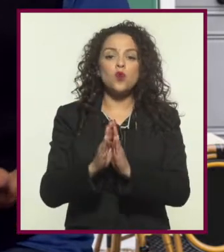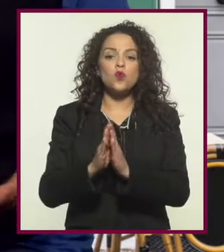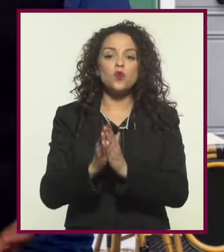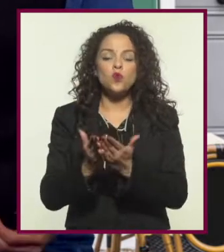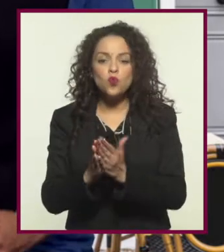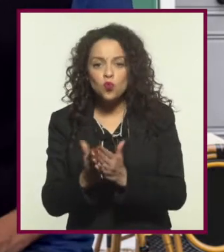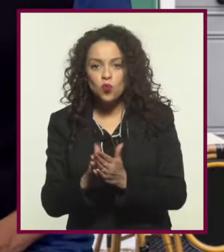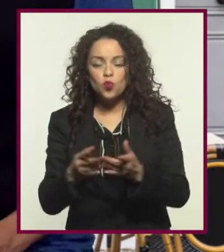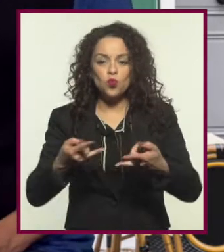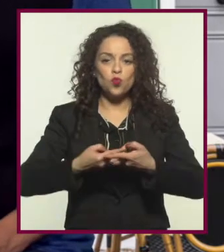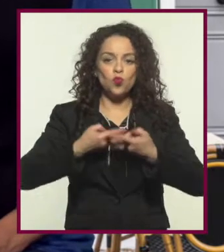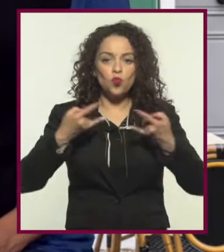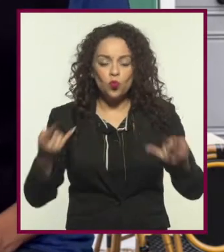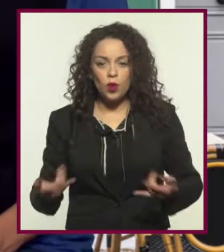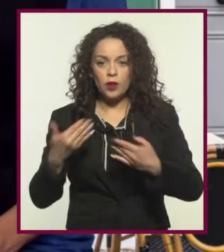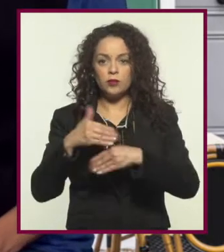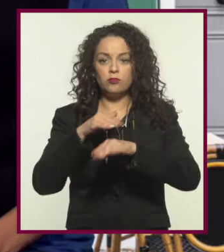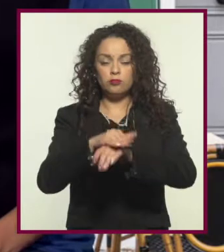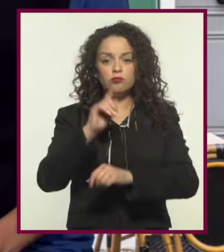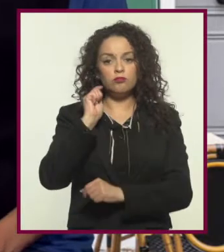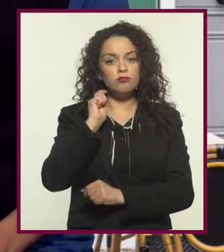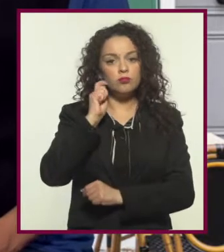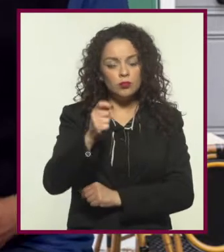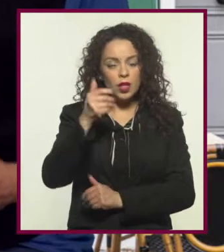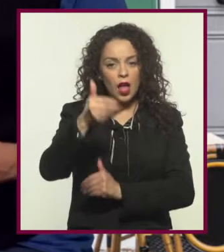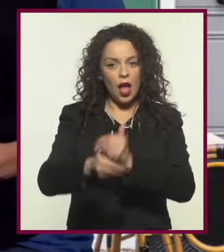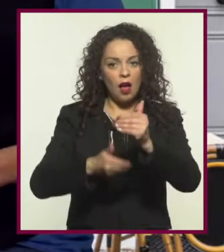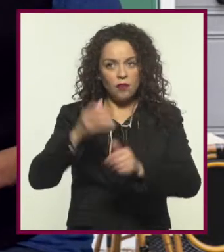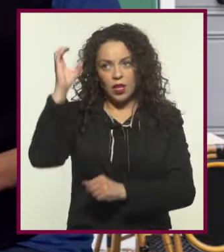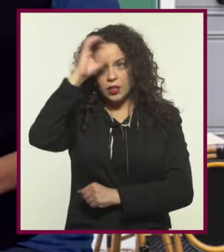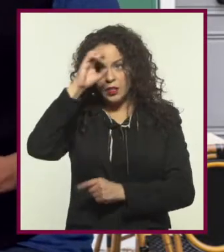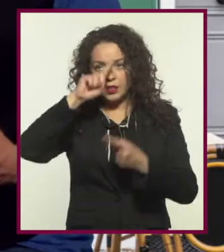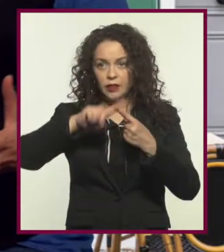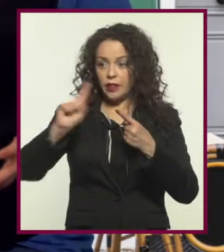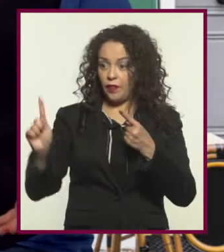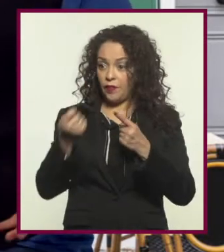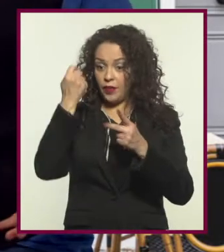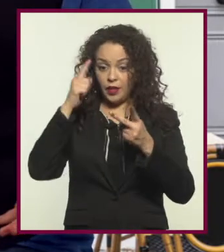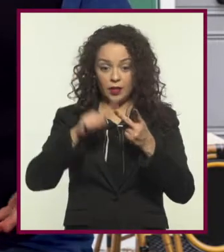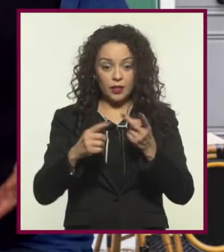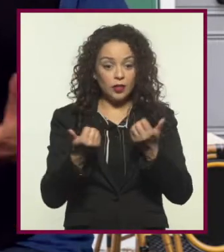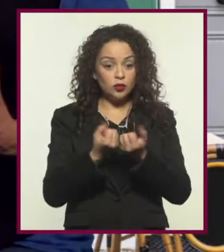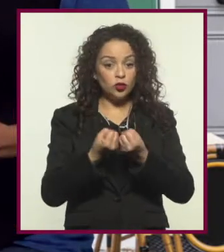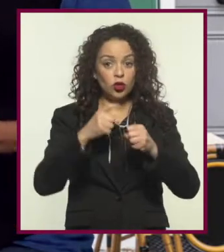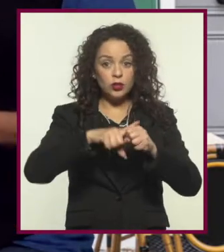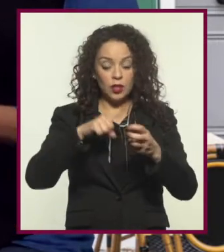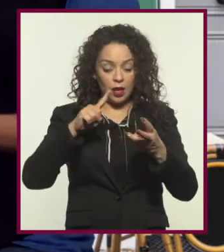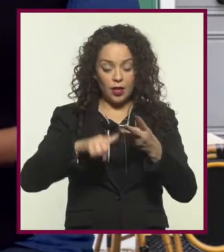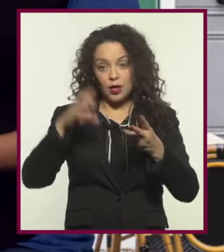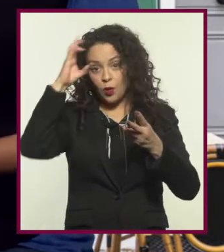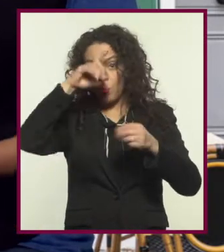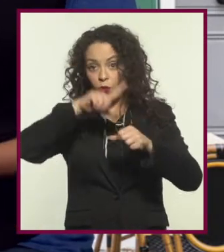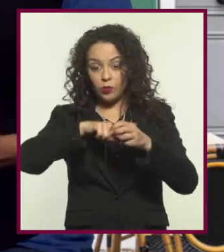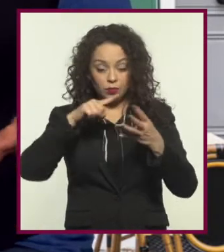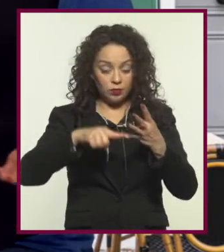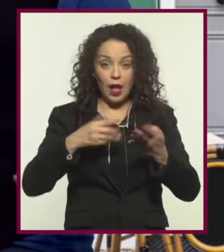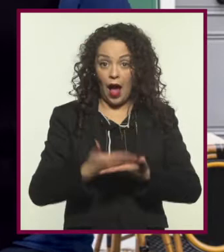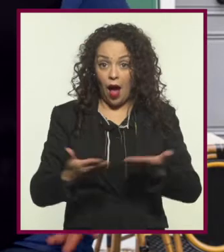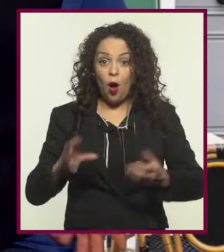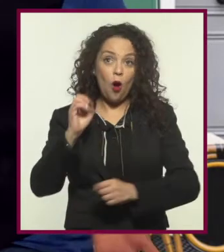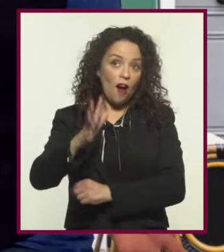cuentos o historias que tratan sobre el impacto de los avances científicos, tecnológicos, sociales o culturales,